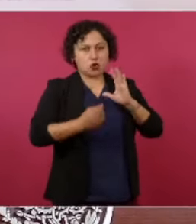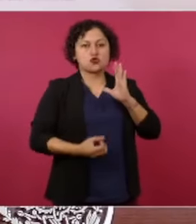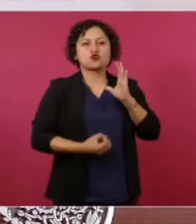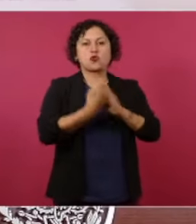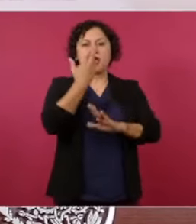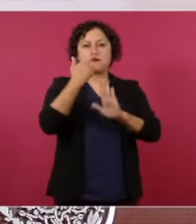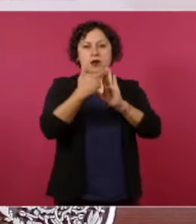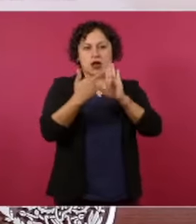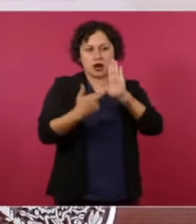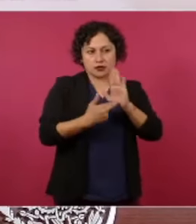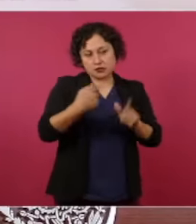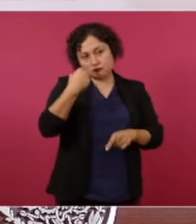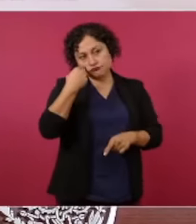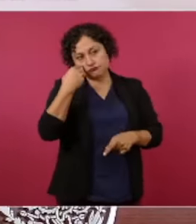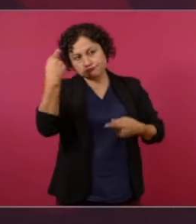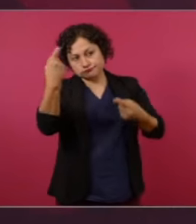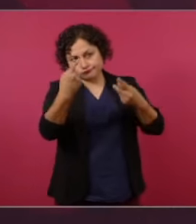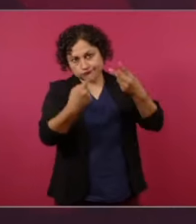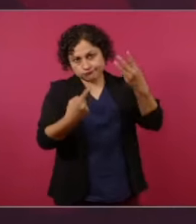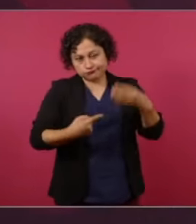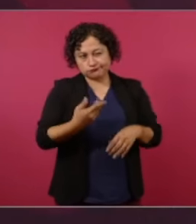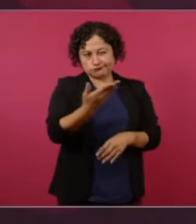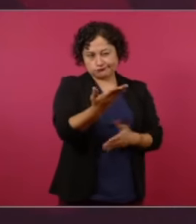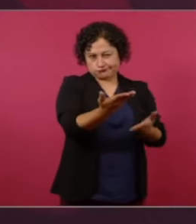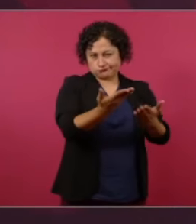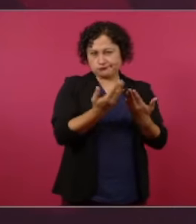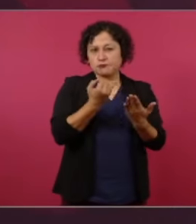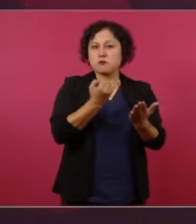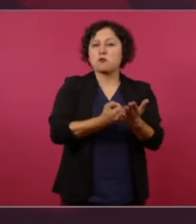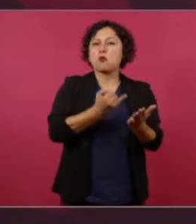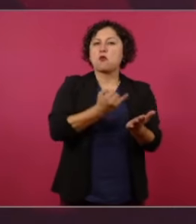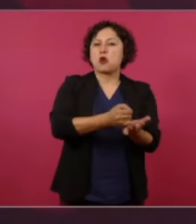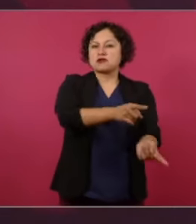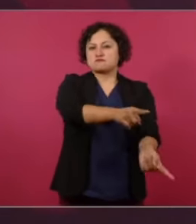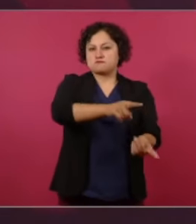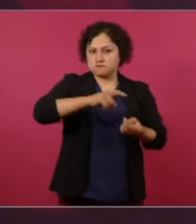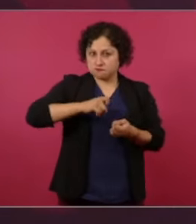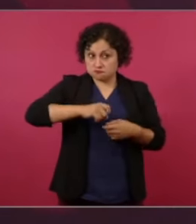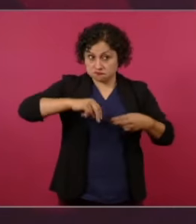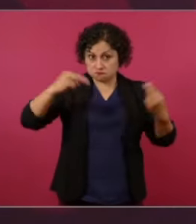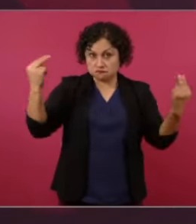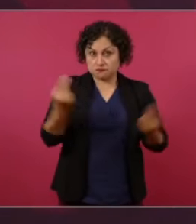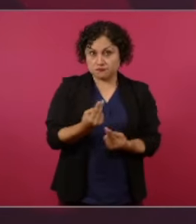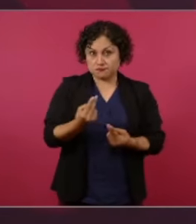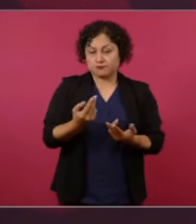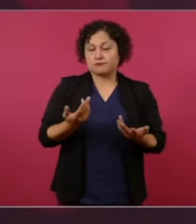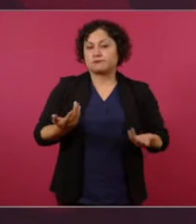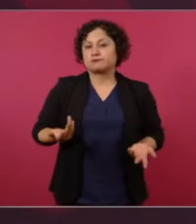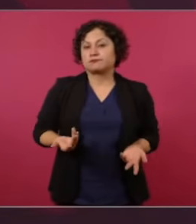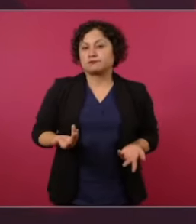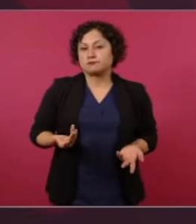y que había que pagar impuestos, porque sí pagaban